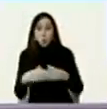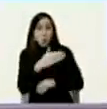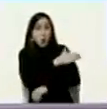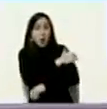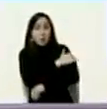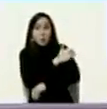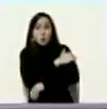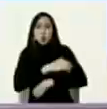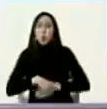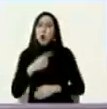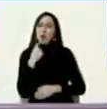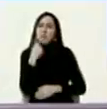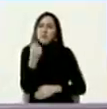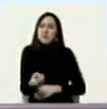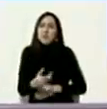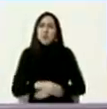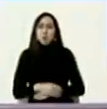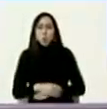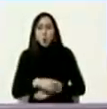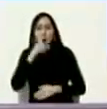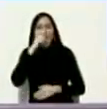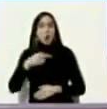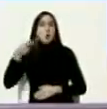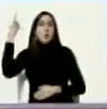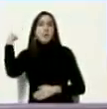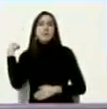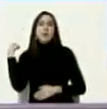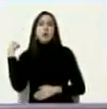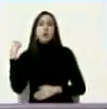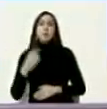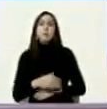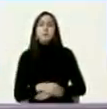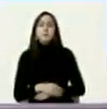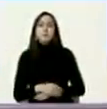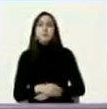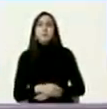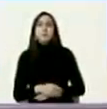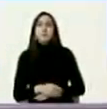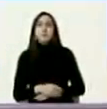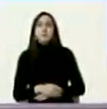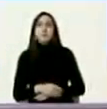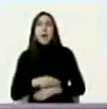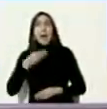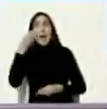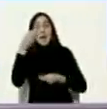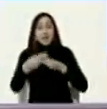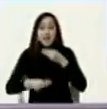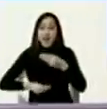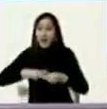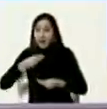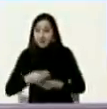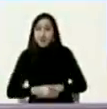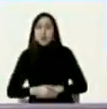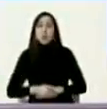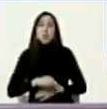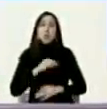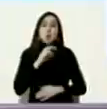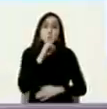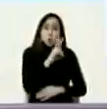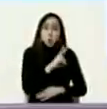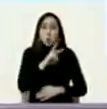diciendo el año pasado hay que aplicar el 2RP